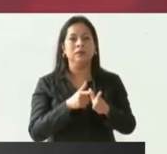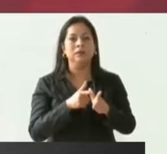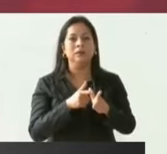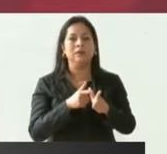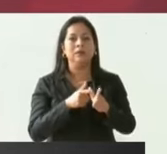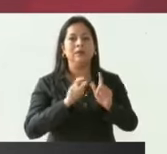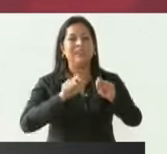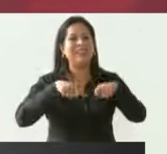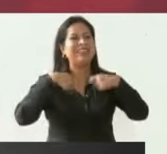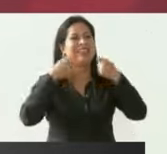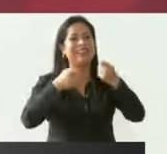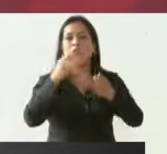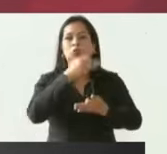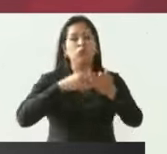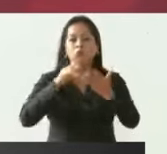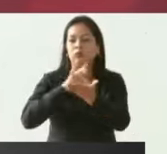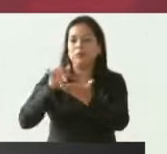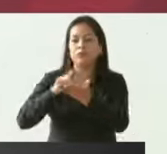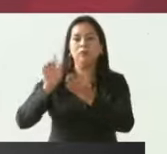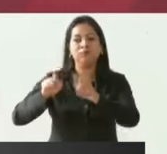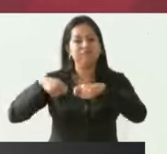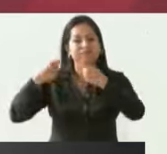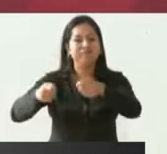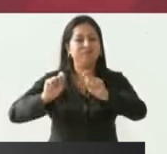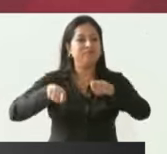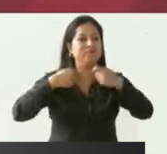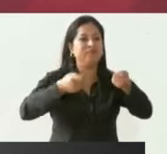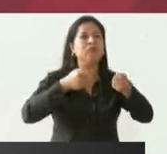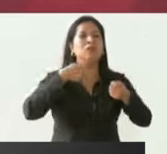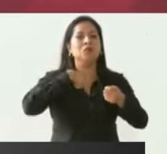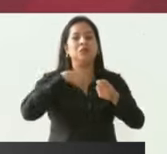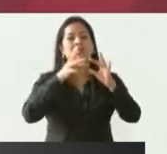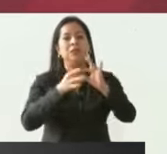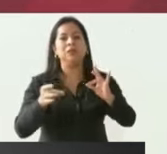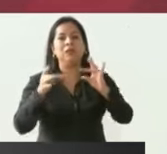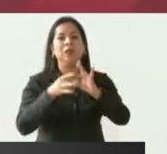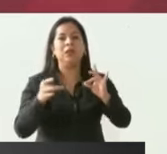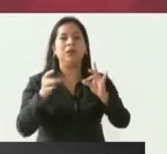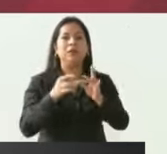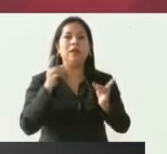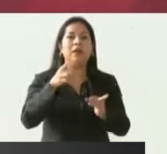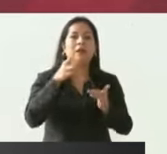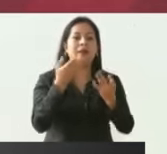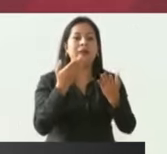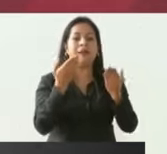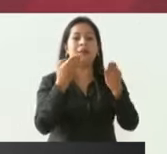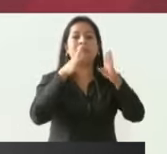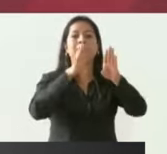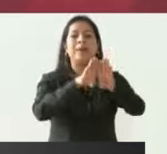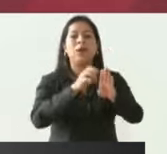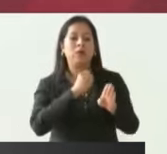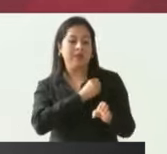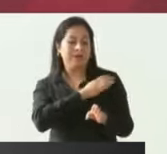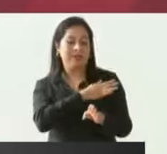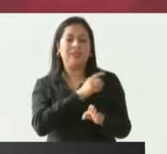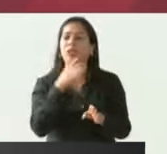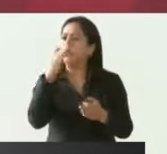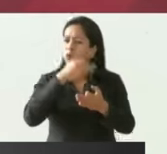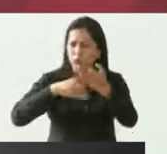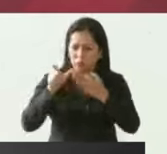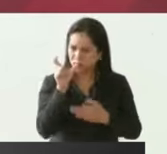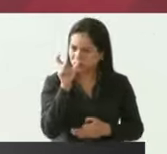entregando todos estos apoyos decía yo en las sucursales del Banco del Bienestar todos con su tarjeta